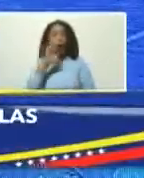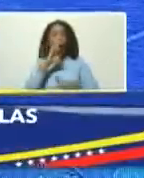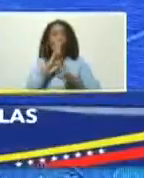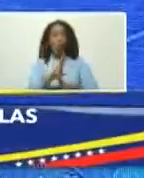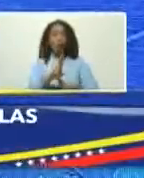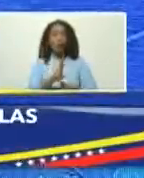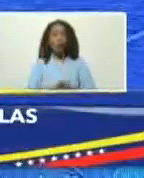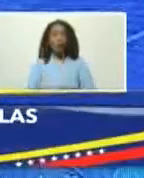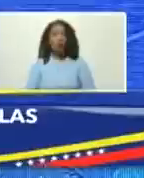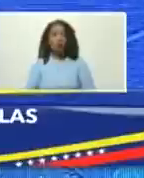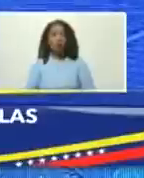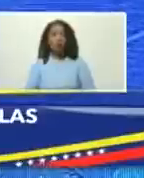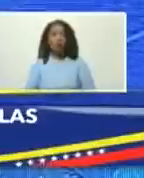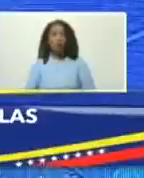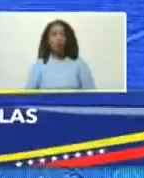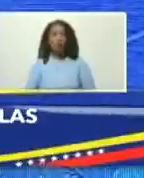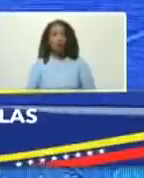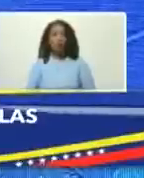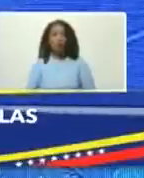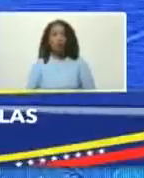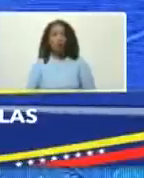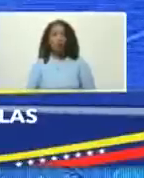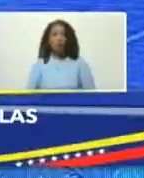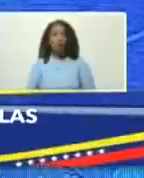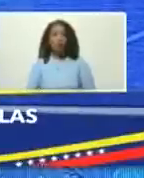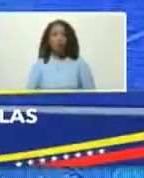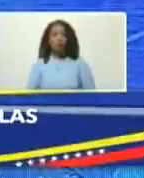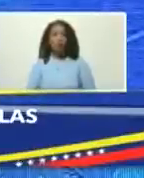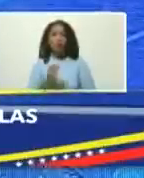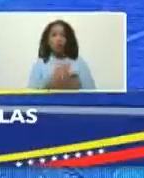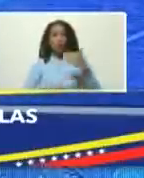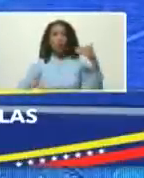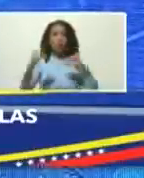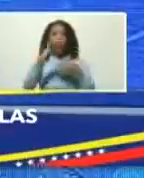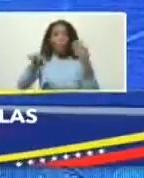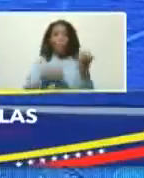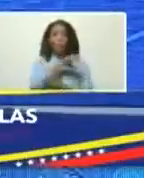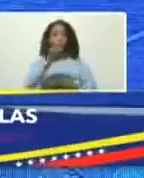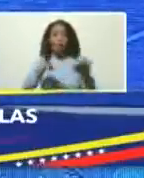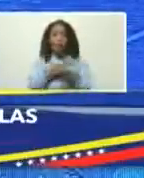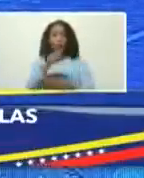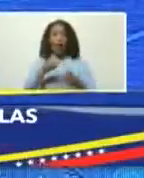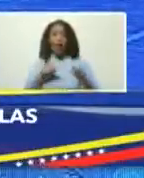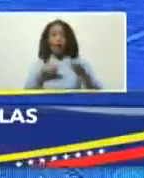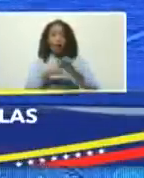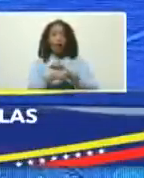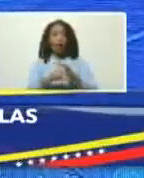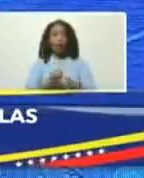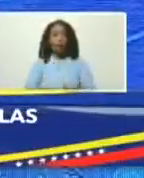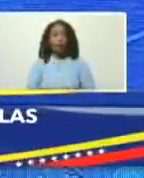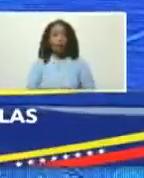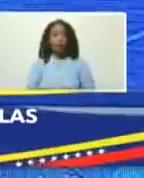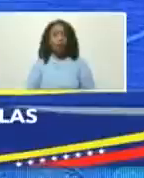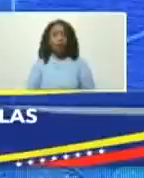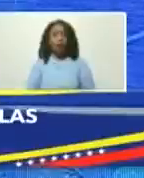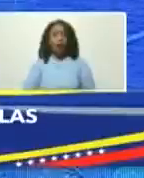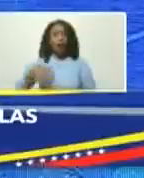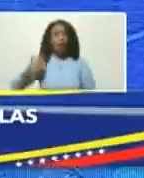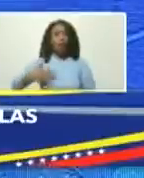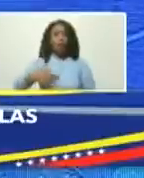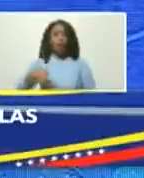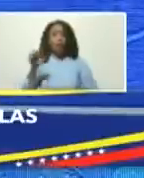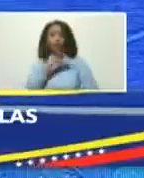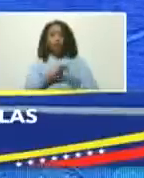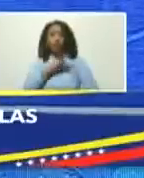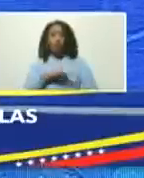se crece se superan problemas se accede a los derechos sociales